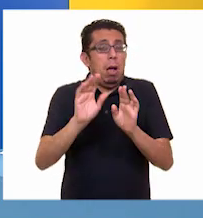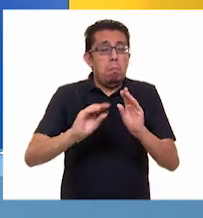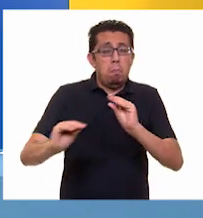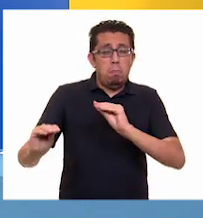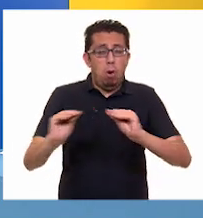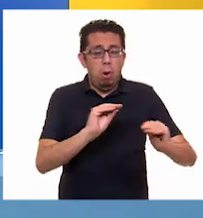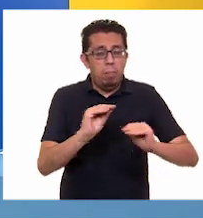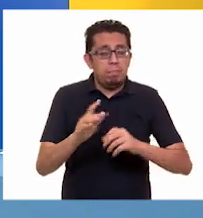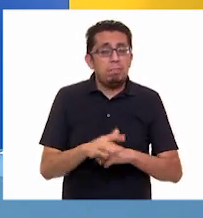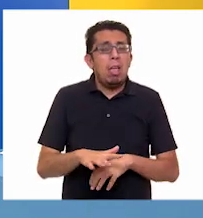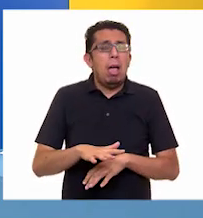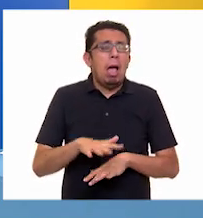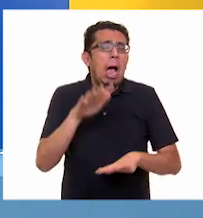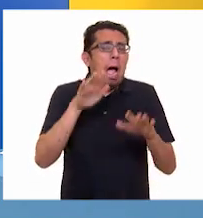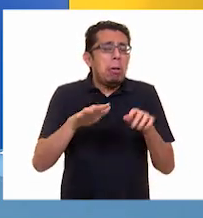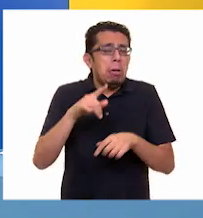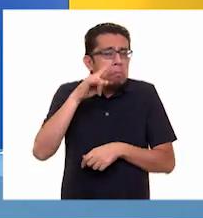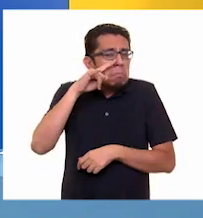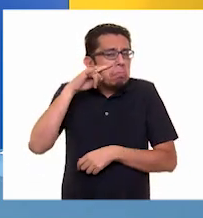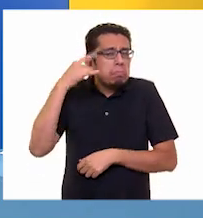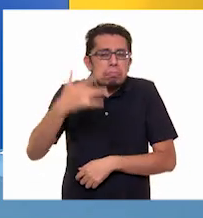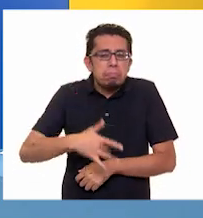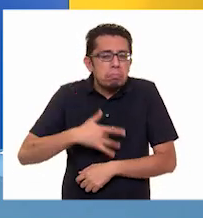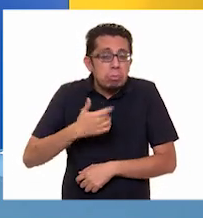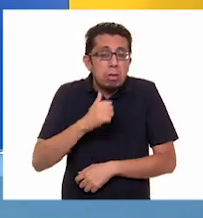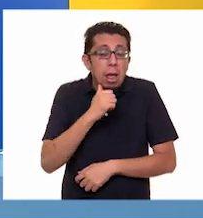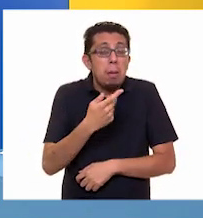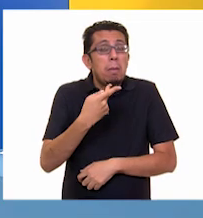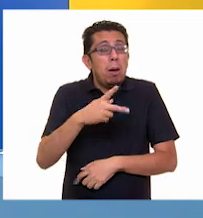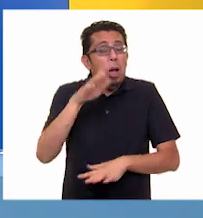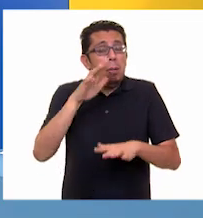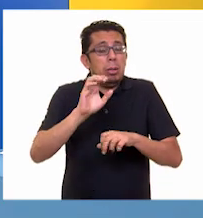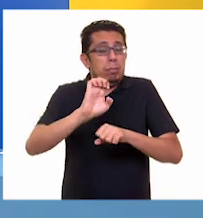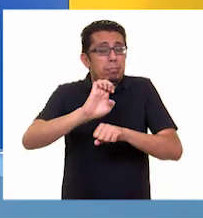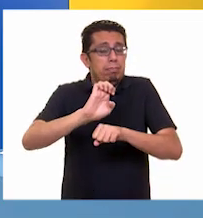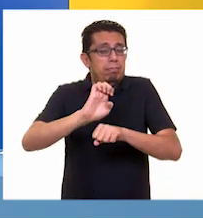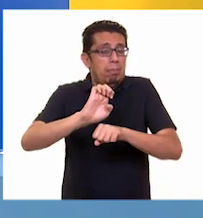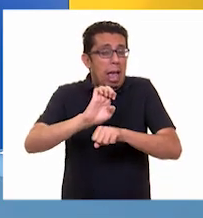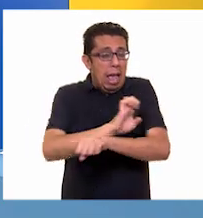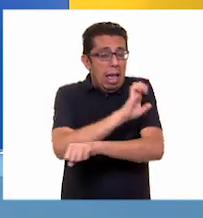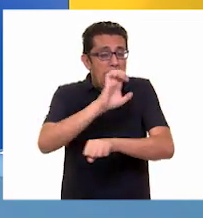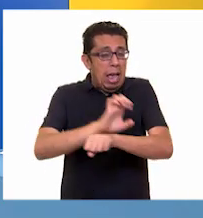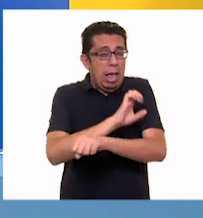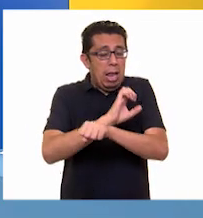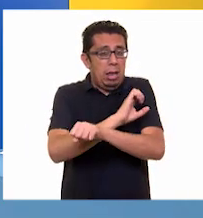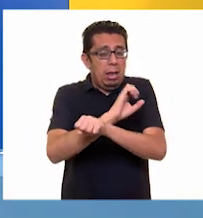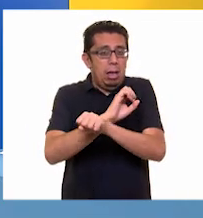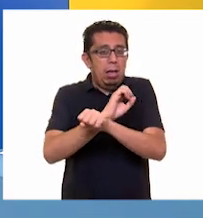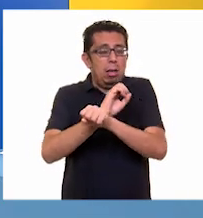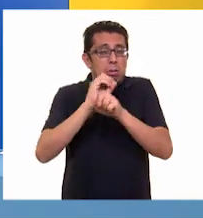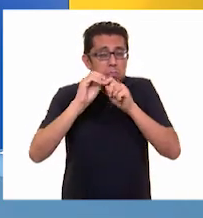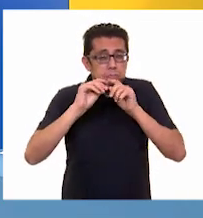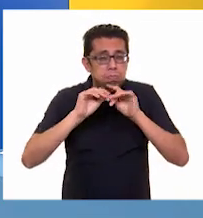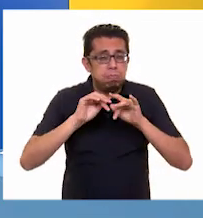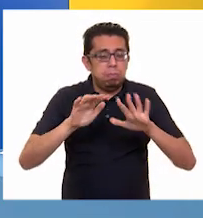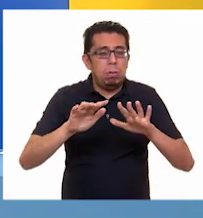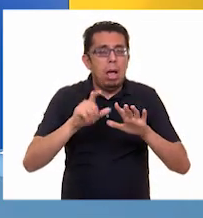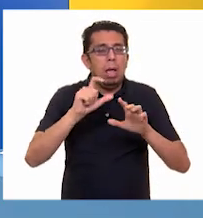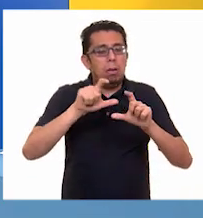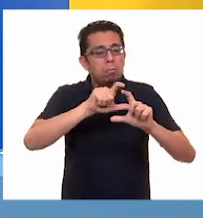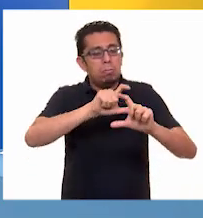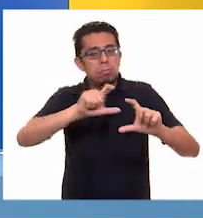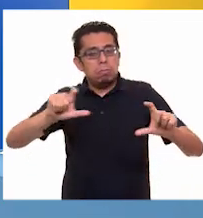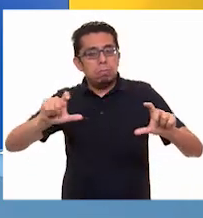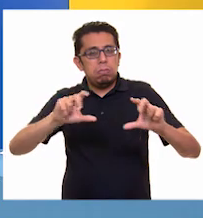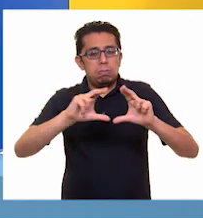algunos casos el desplazamiento libera una gran cantidad de energía cuando una de las placas se mueve bruscamente contra la